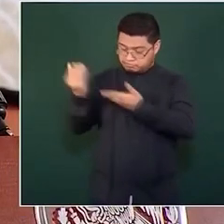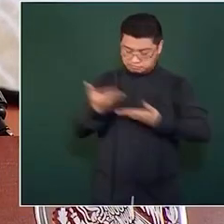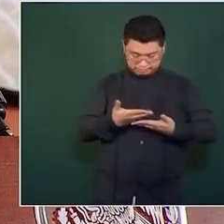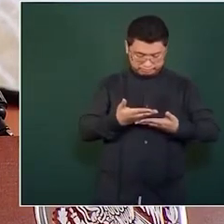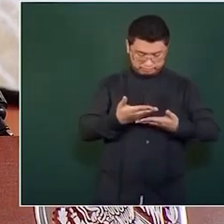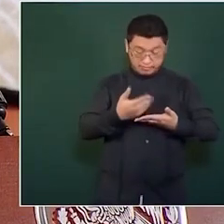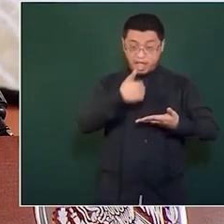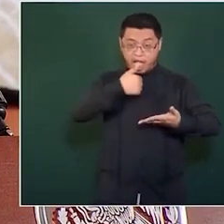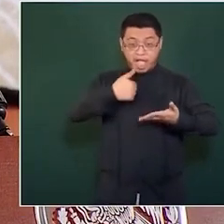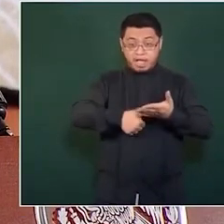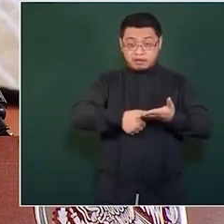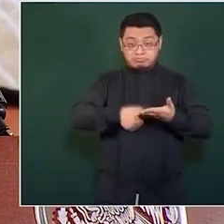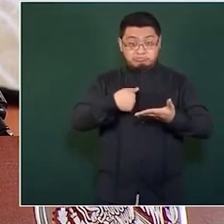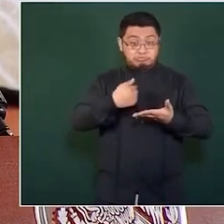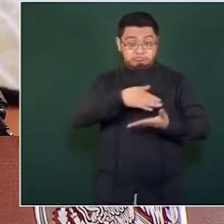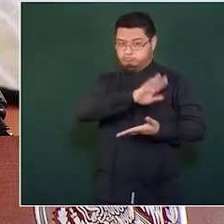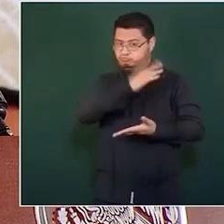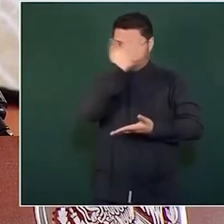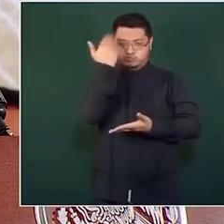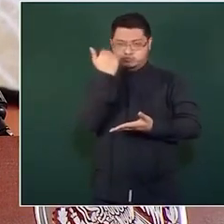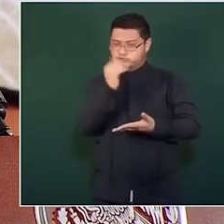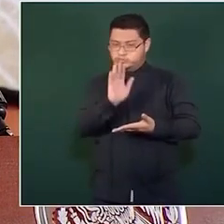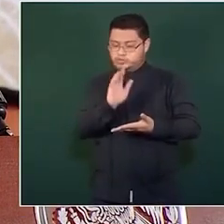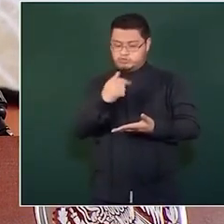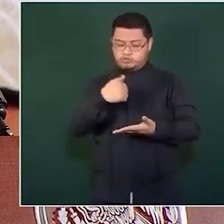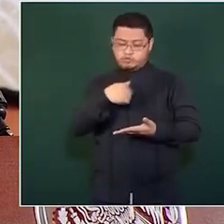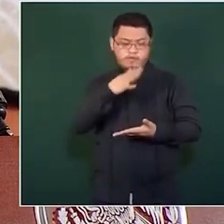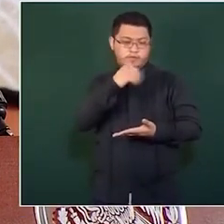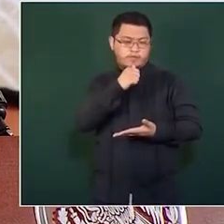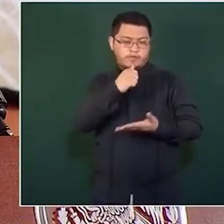no podría darla a conocer ahora.